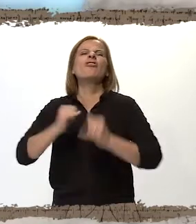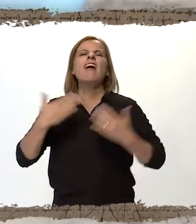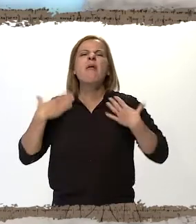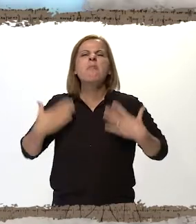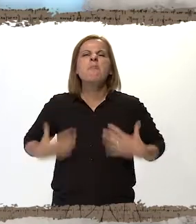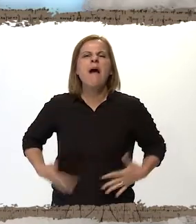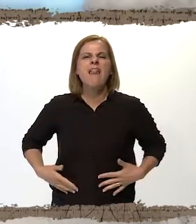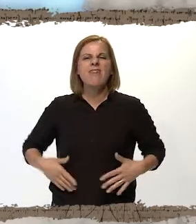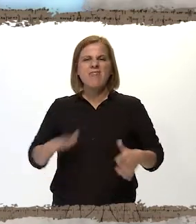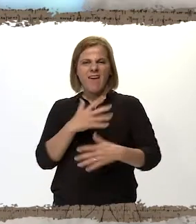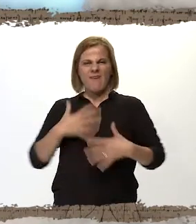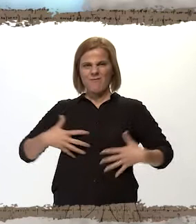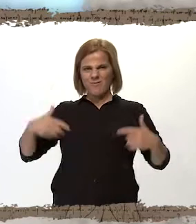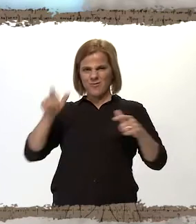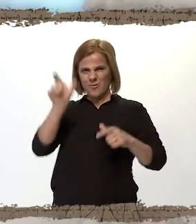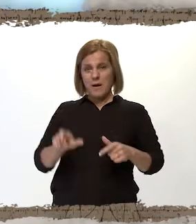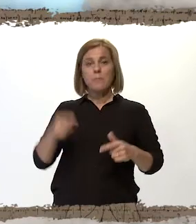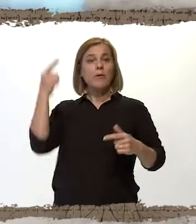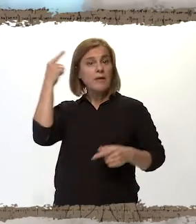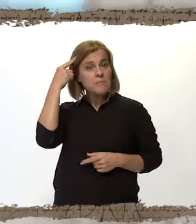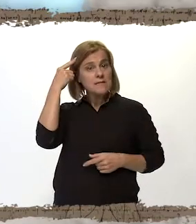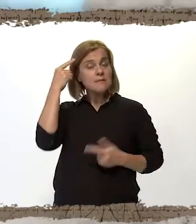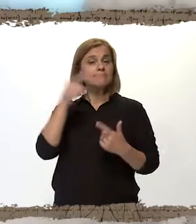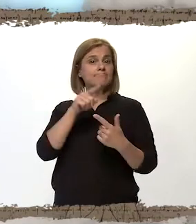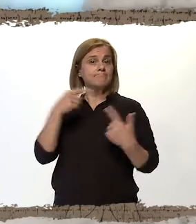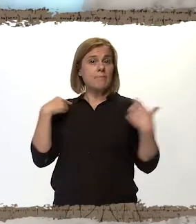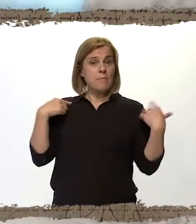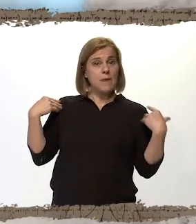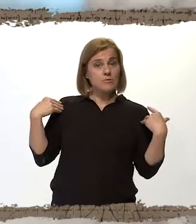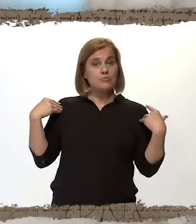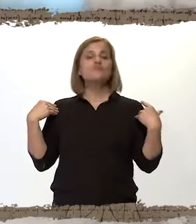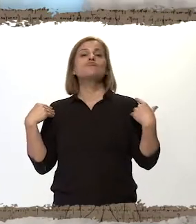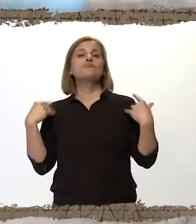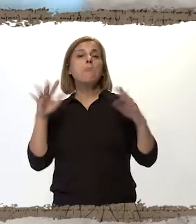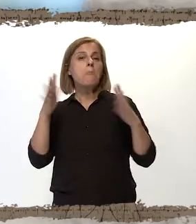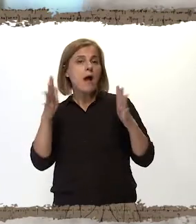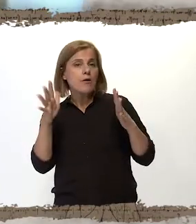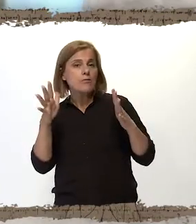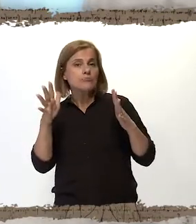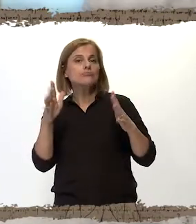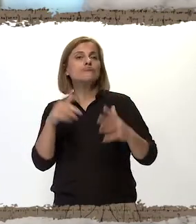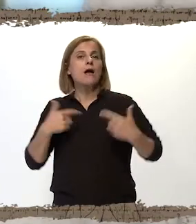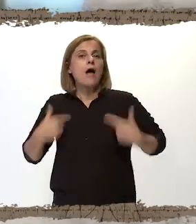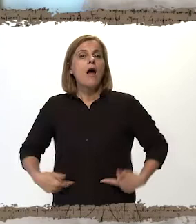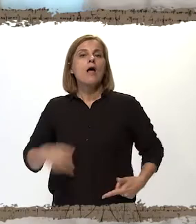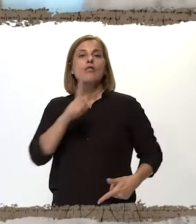cuerpo de este esqueleto y de este. Esta es la cabeza, estas dos, las brazos, estas las manos, acá el tronco y acá la